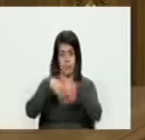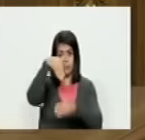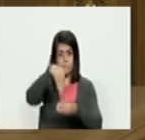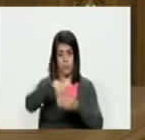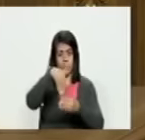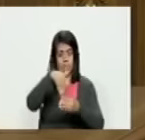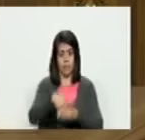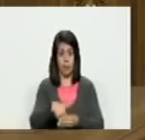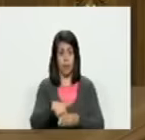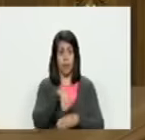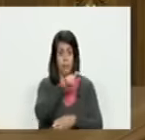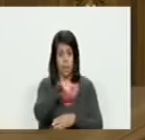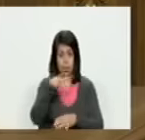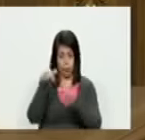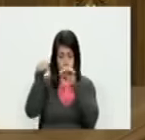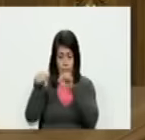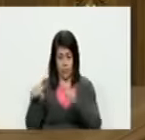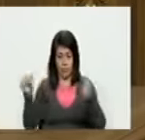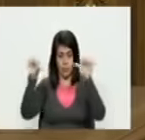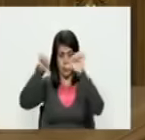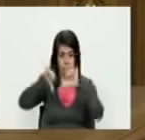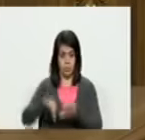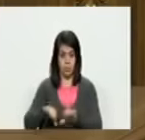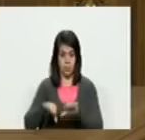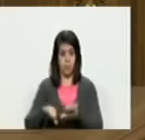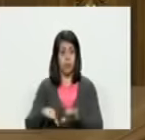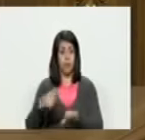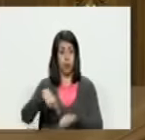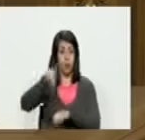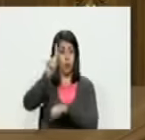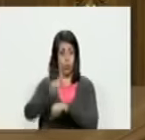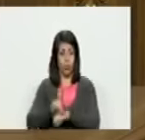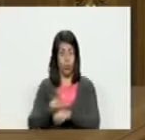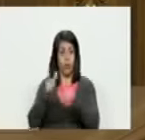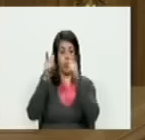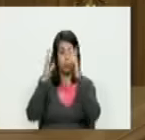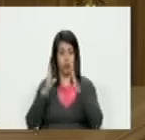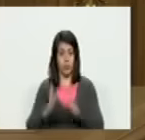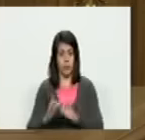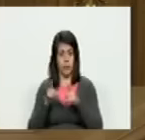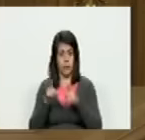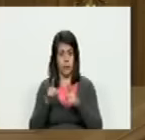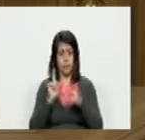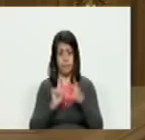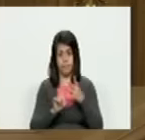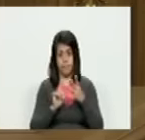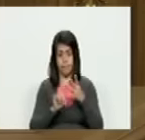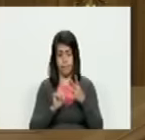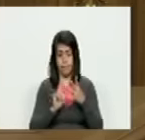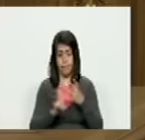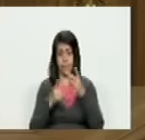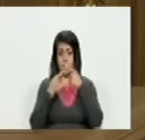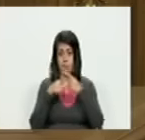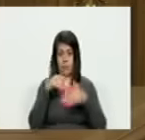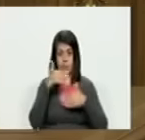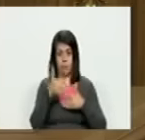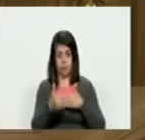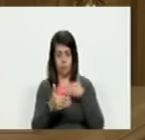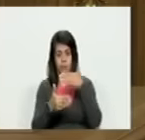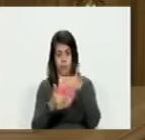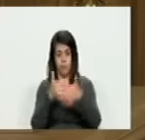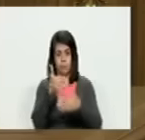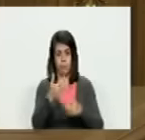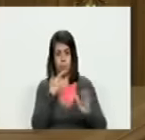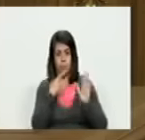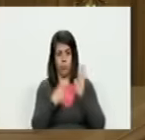con sus agentes locales para destruir la fuente de legitimidad de nuestras autoridades tercero varias etapas se han cumplido de ese